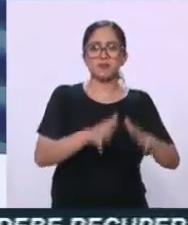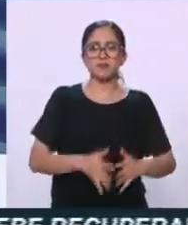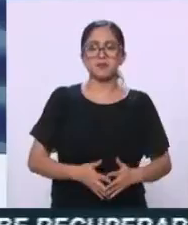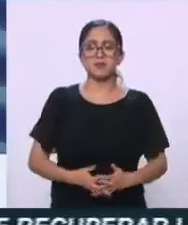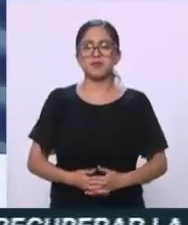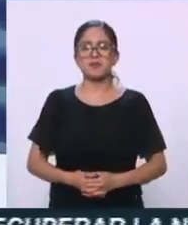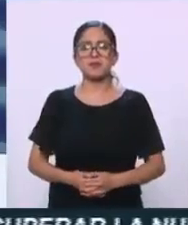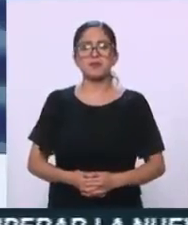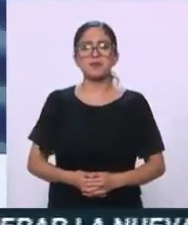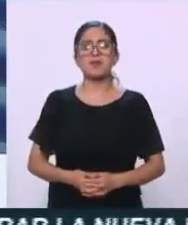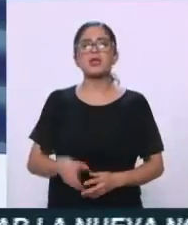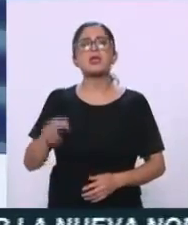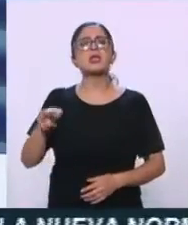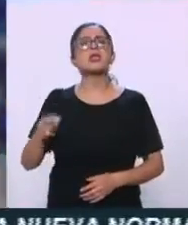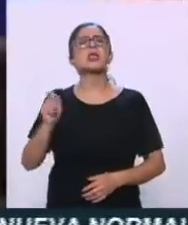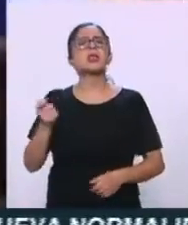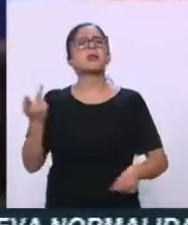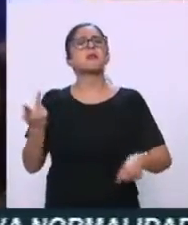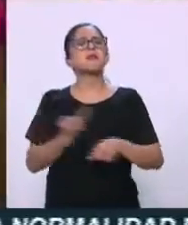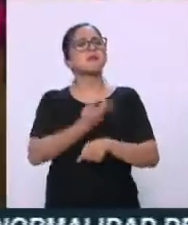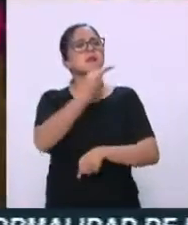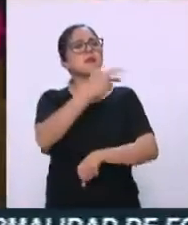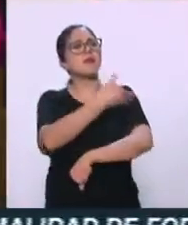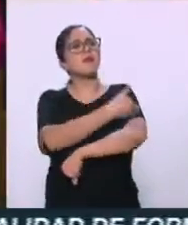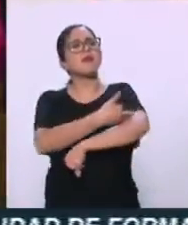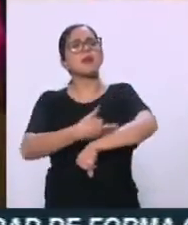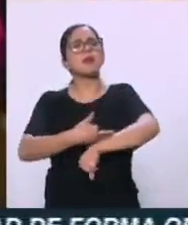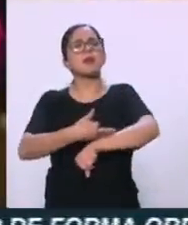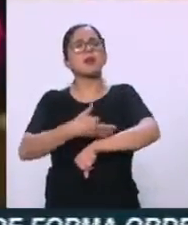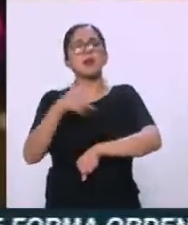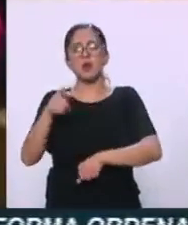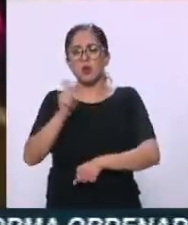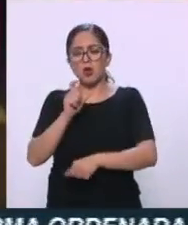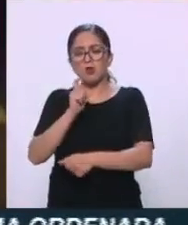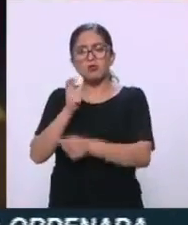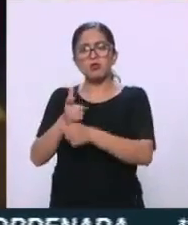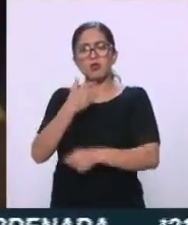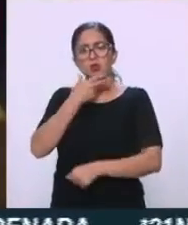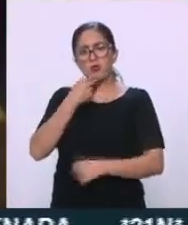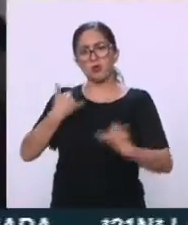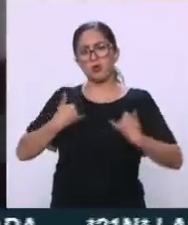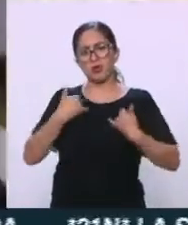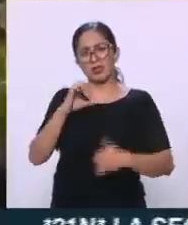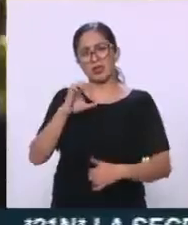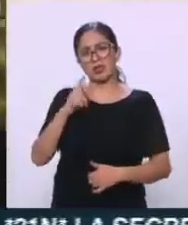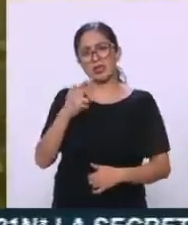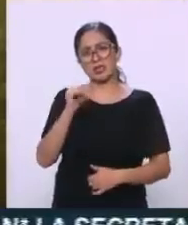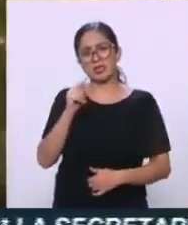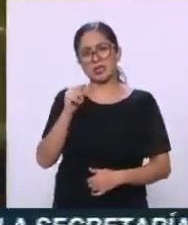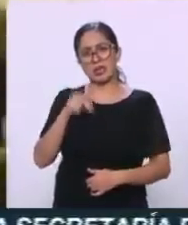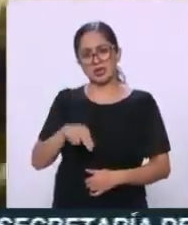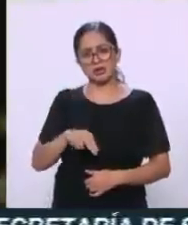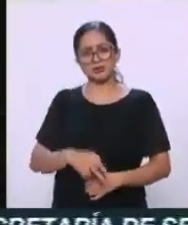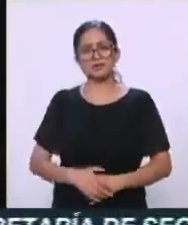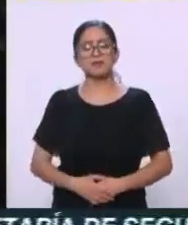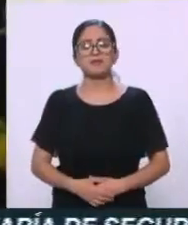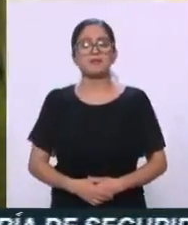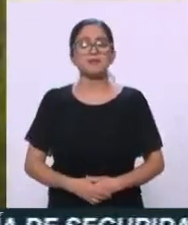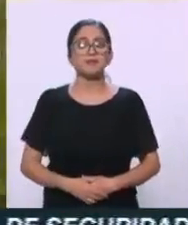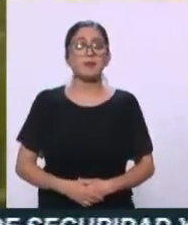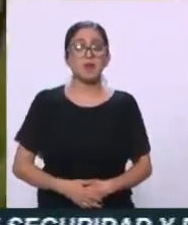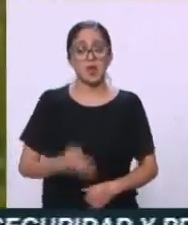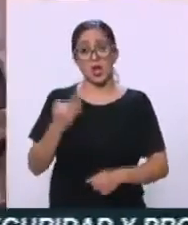recibida con mucho dolor de parte de la familia de Cristiano Alfonso Rodríguez Telumbre